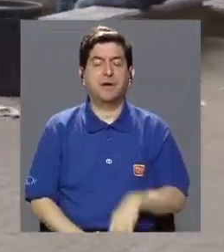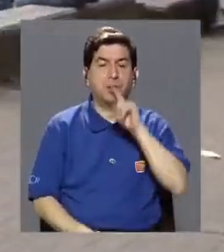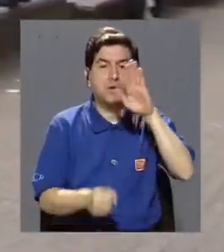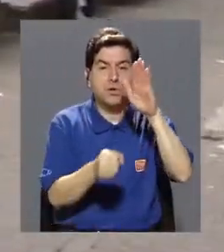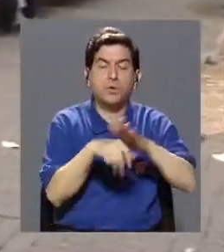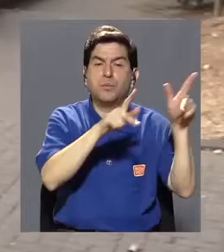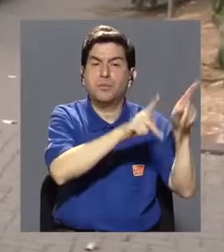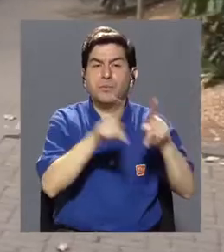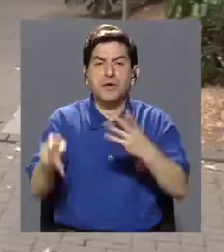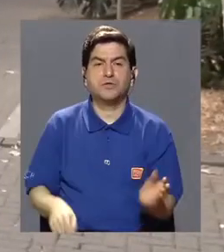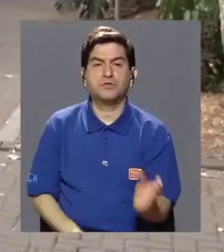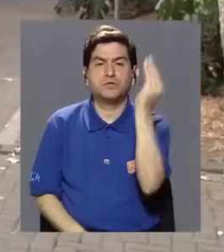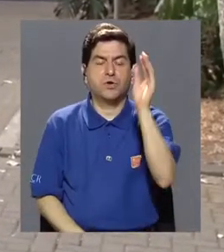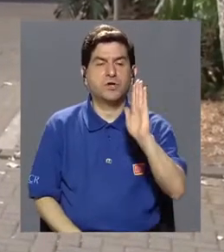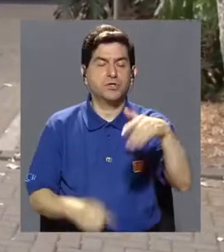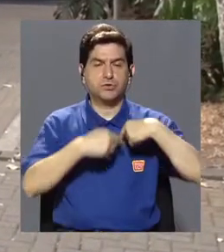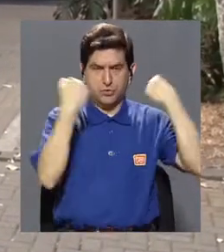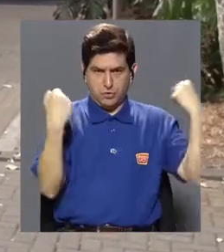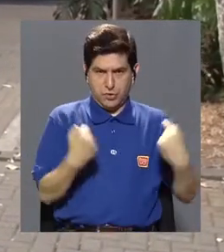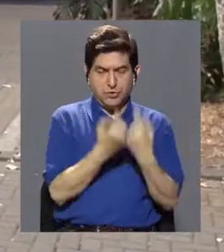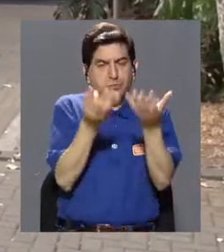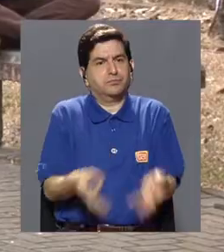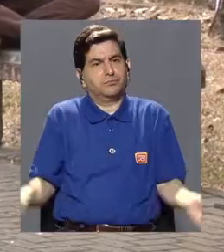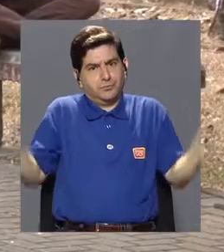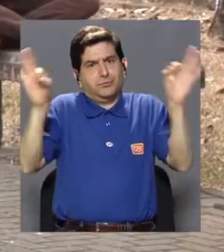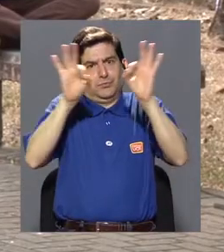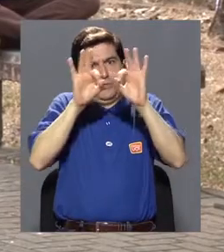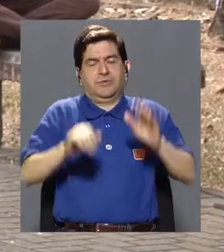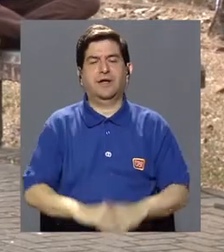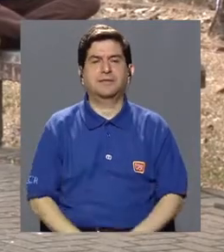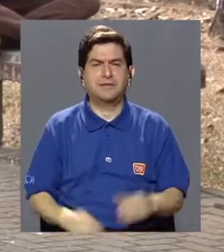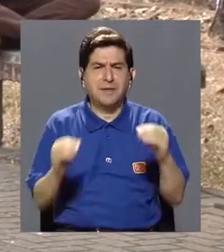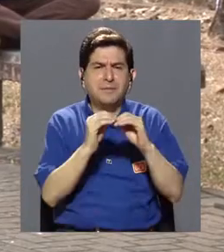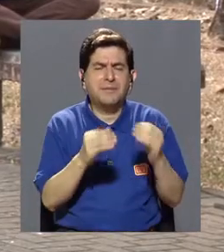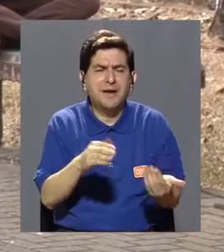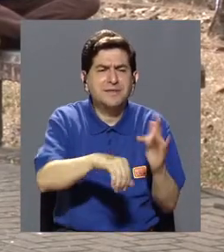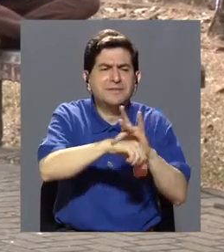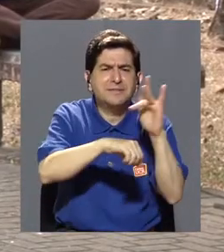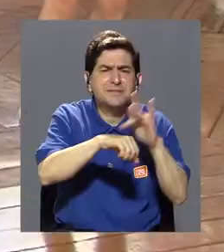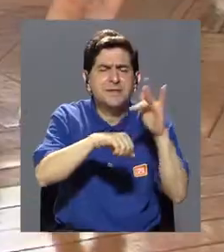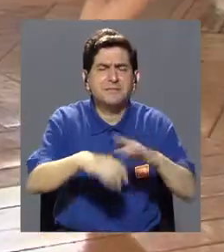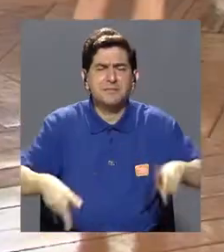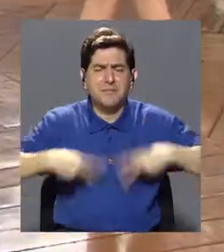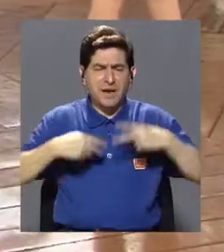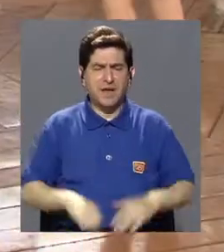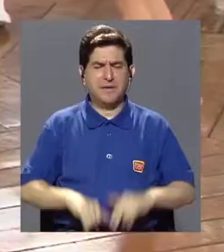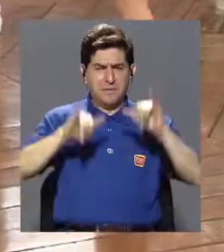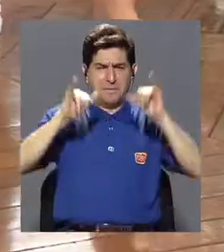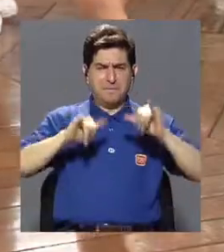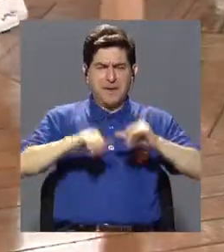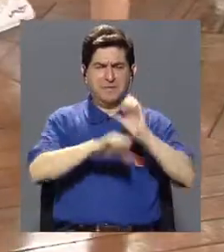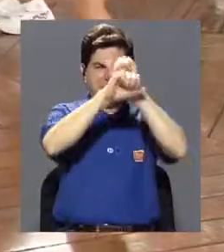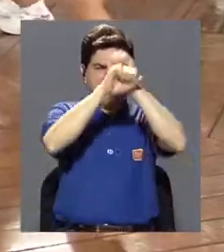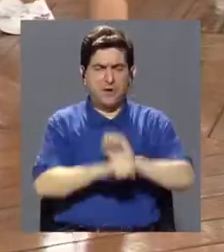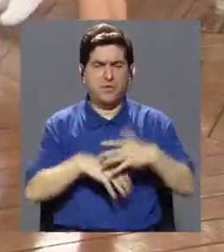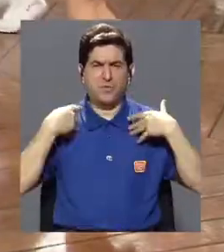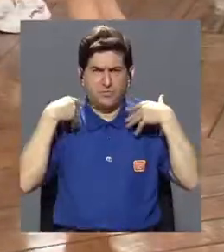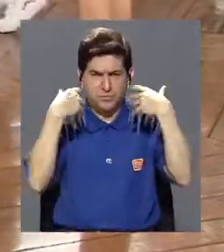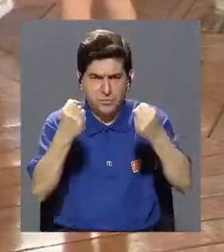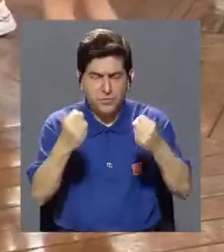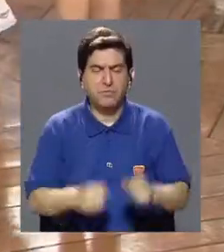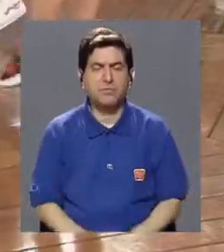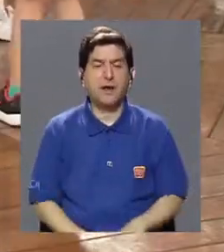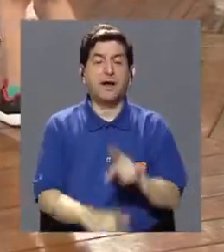compromiso de las personas jóvenes con su corazón es fundamental. Entre más pronto en la vida se adapten y se mantengan hábitos saludables,